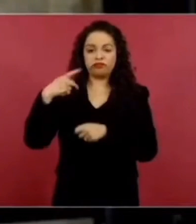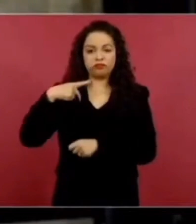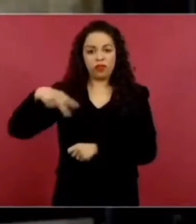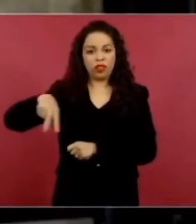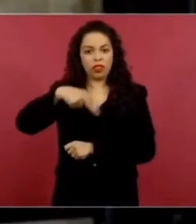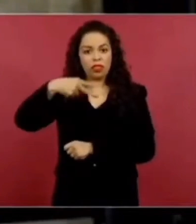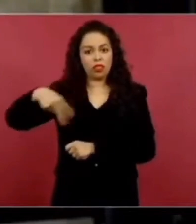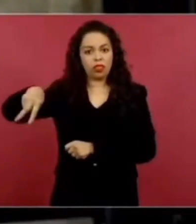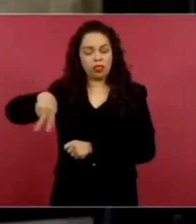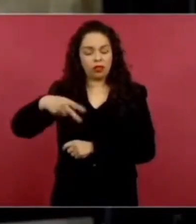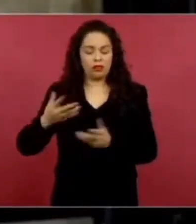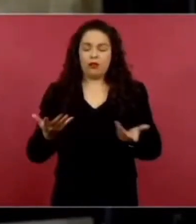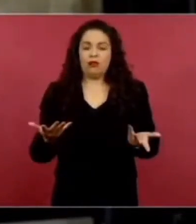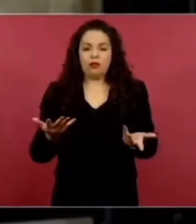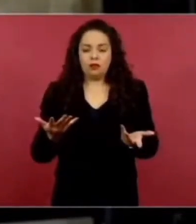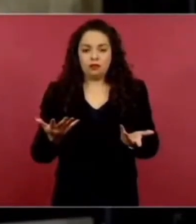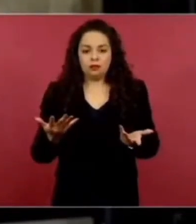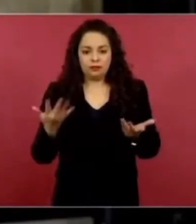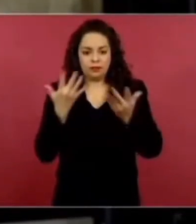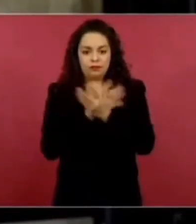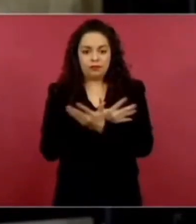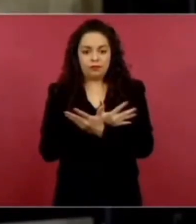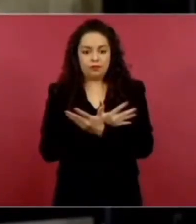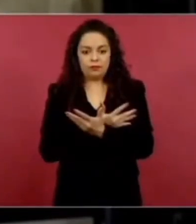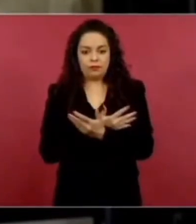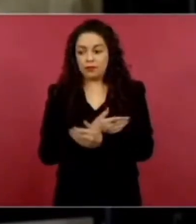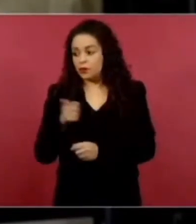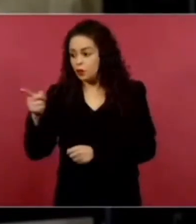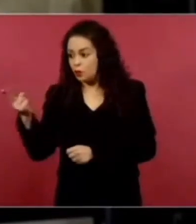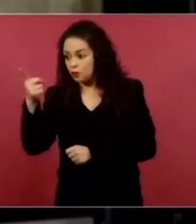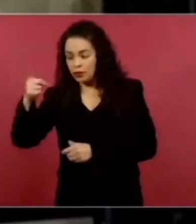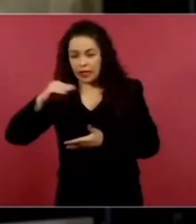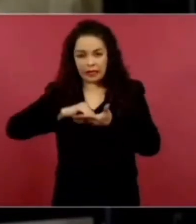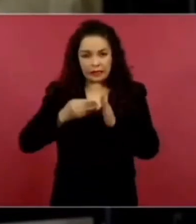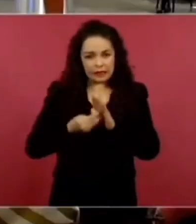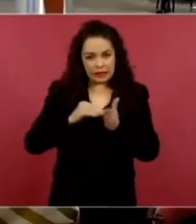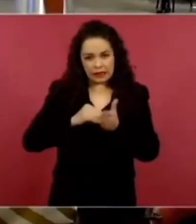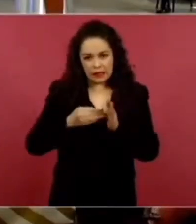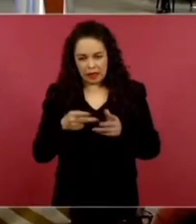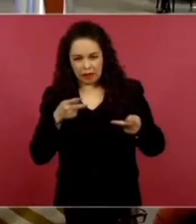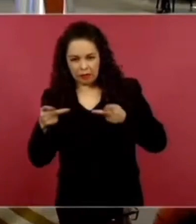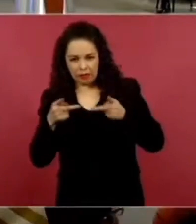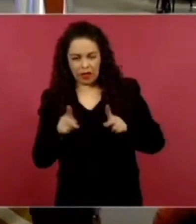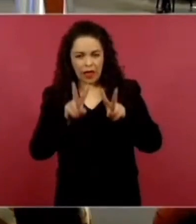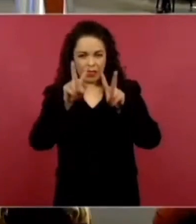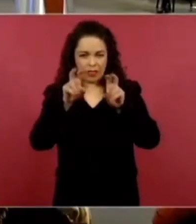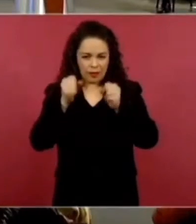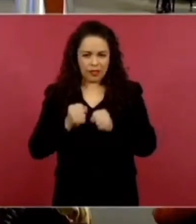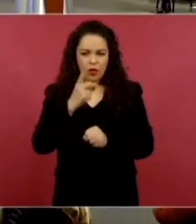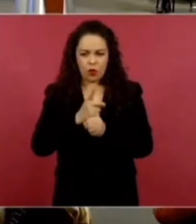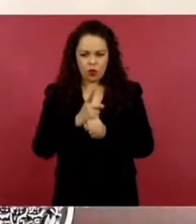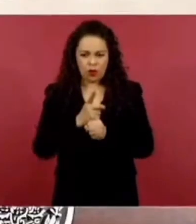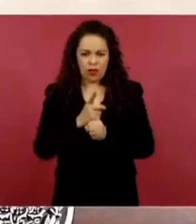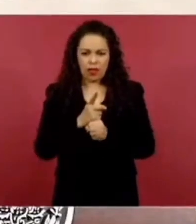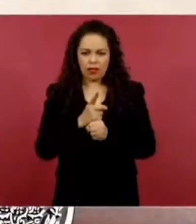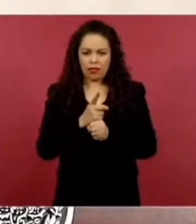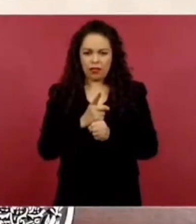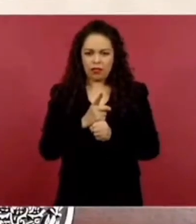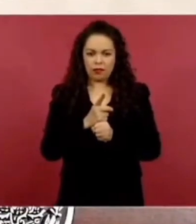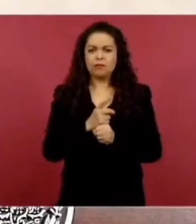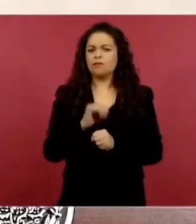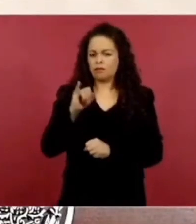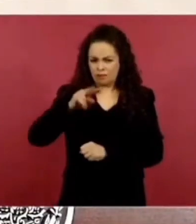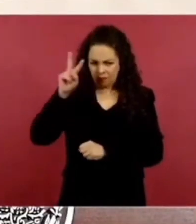Guardia Nacional en esa lógica de la estrategia de seguridad que insisto yo comparto esa parte de de